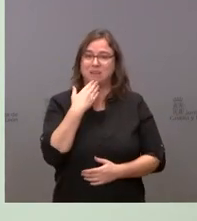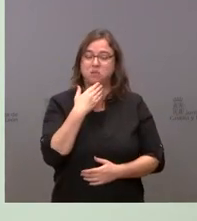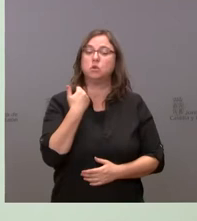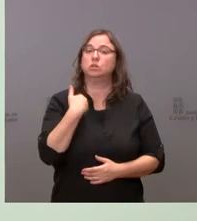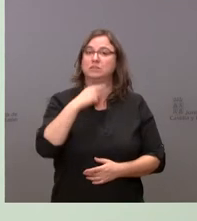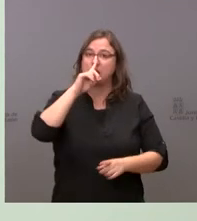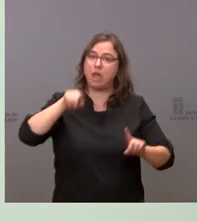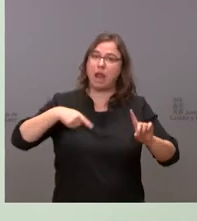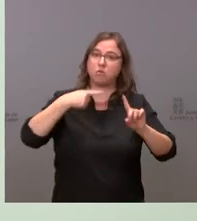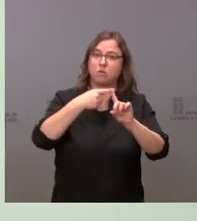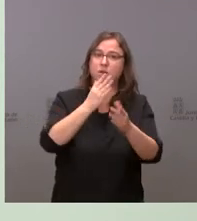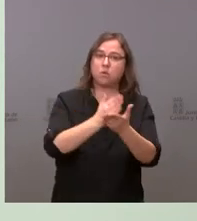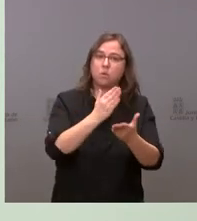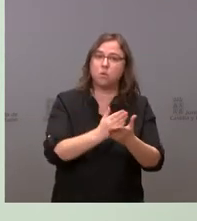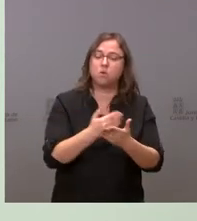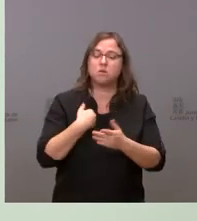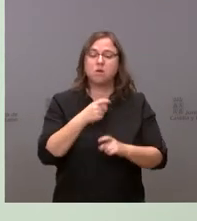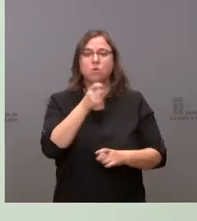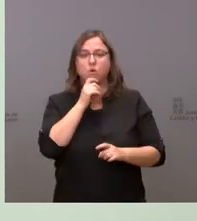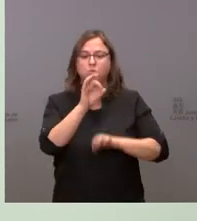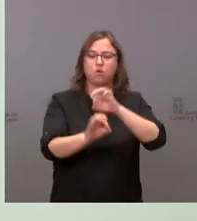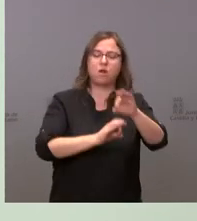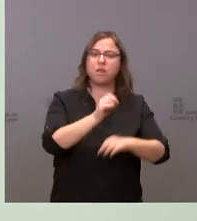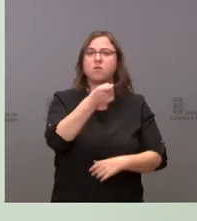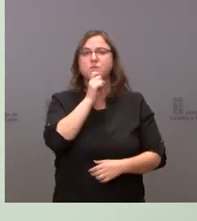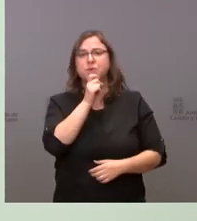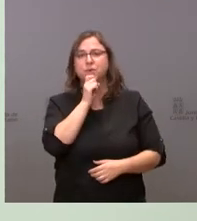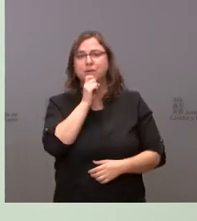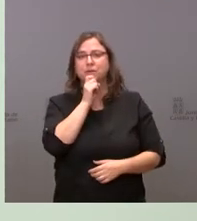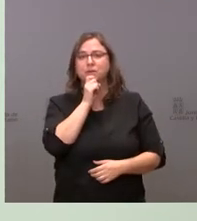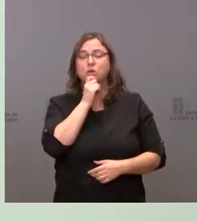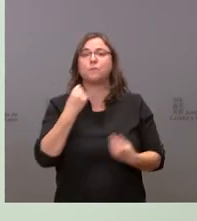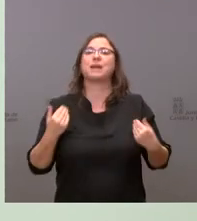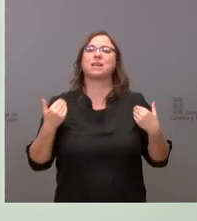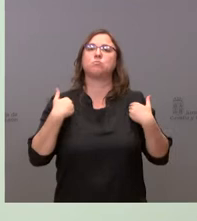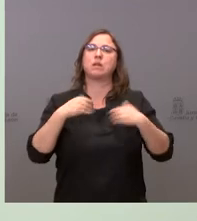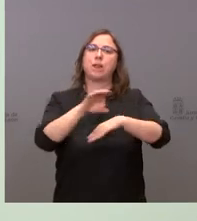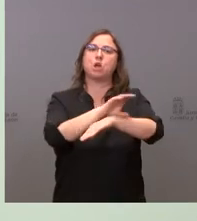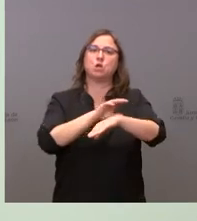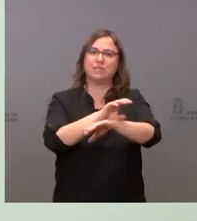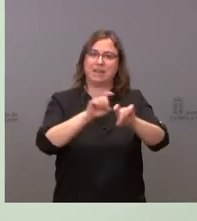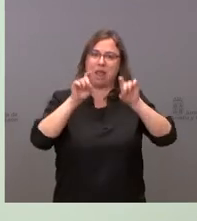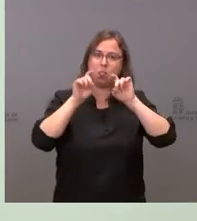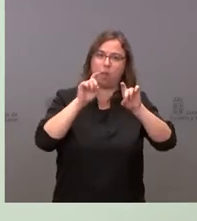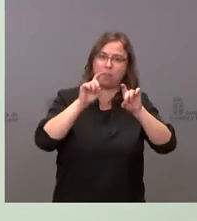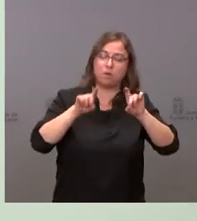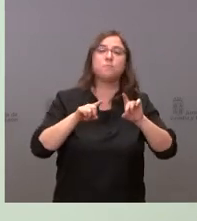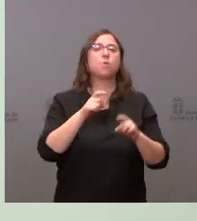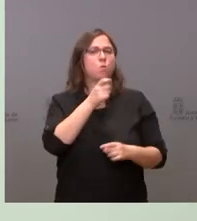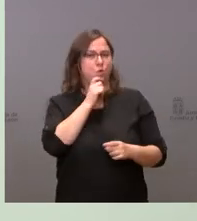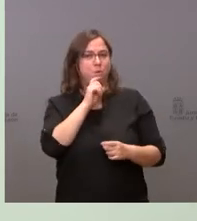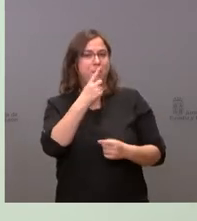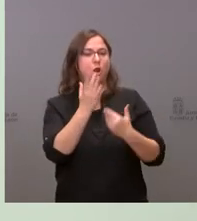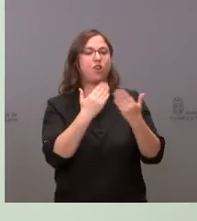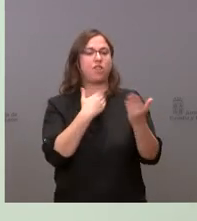curso. ¿Cómo se va a articular? Se va a articular desde la Consejería de Educación, en diálogo, en primer lugar, con el